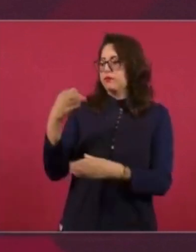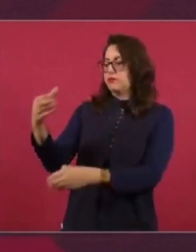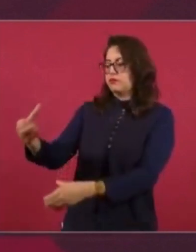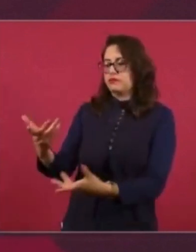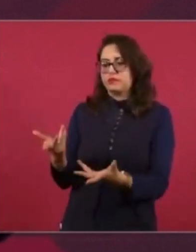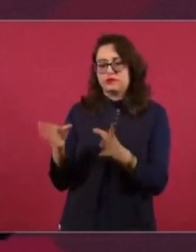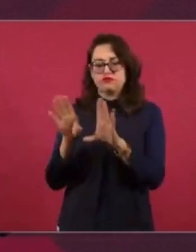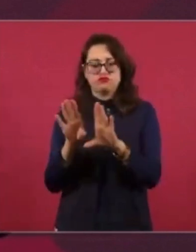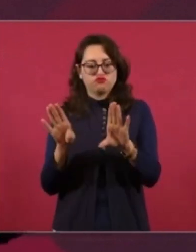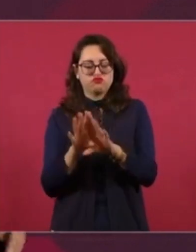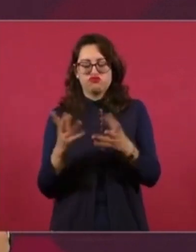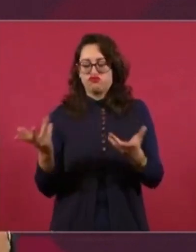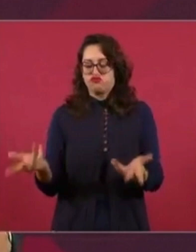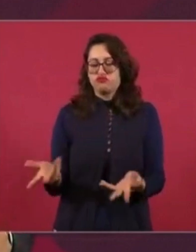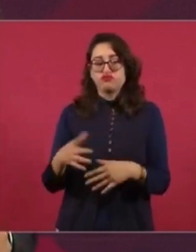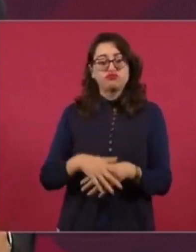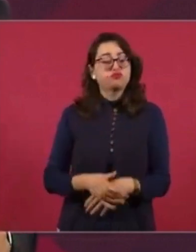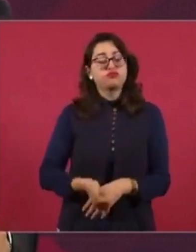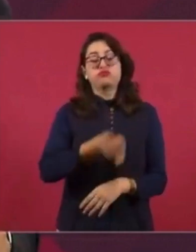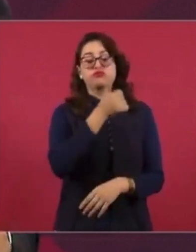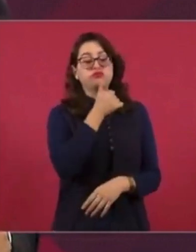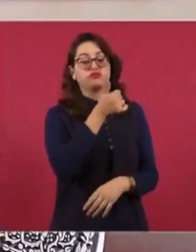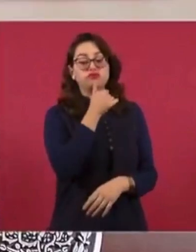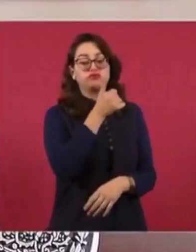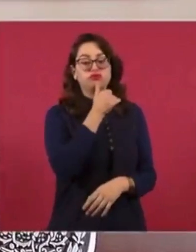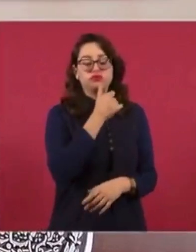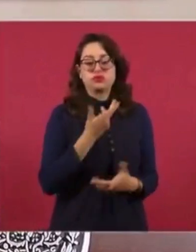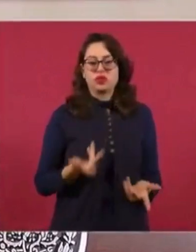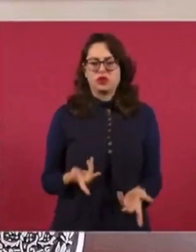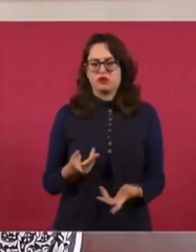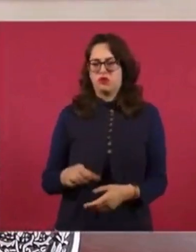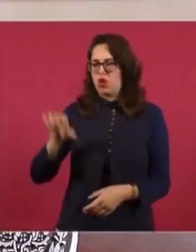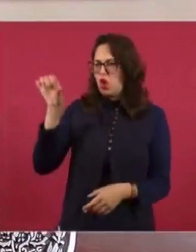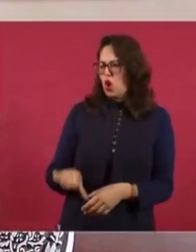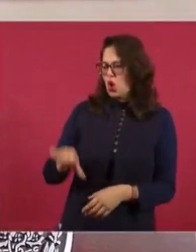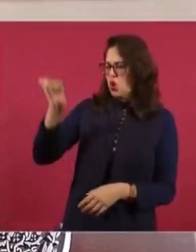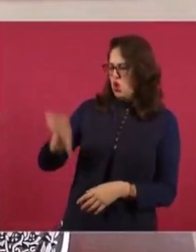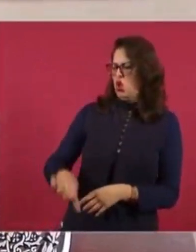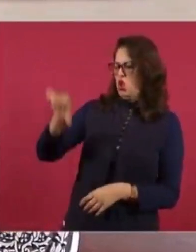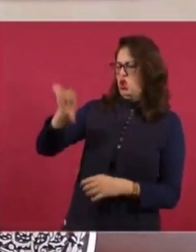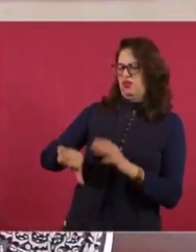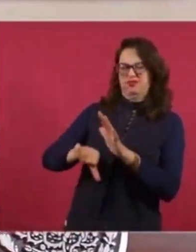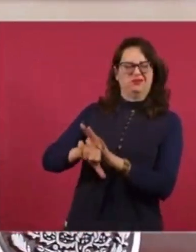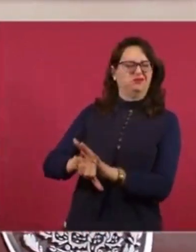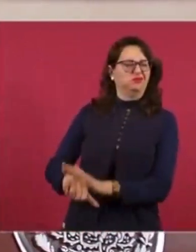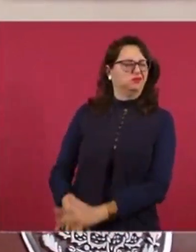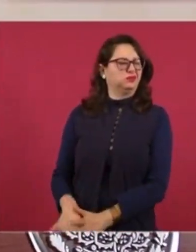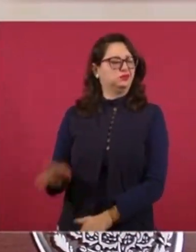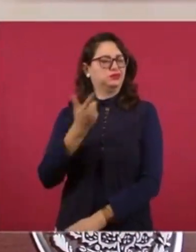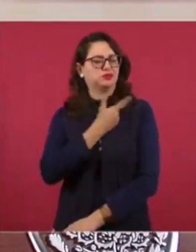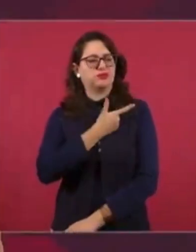Es que no sabemos, además no me gusta eso de hoy, hoy, hoy, hoy, me choca, me choca.